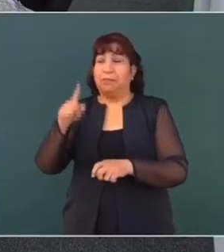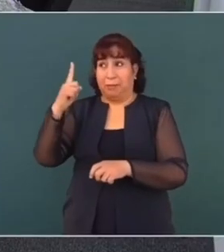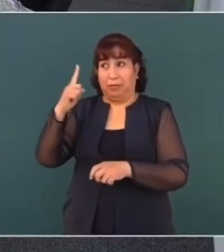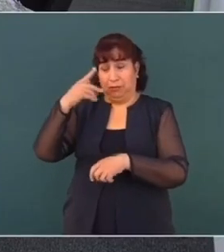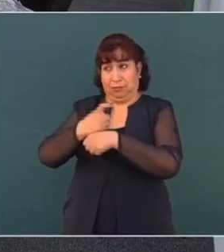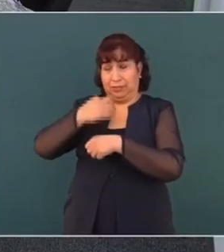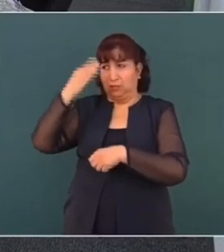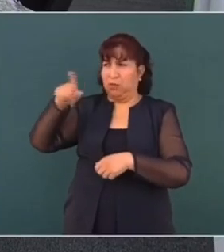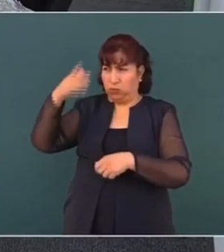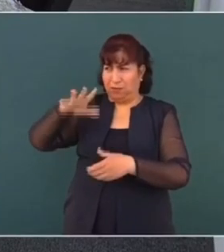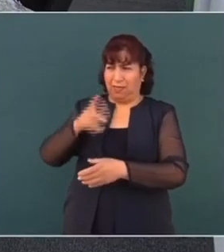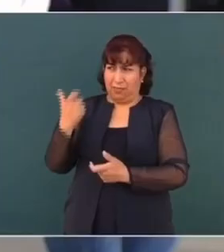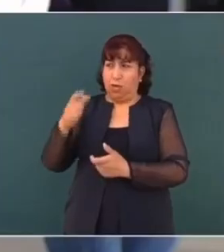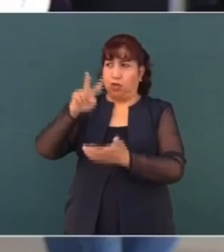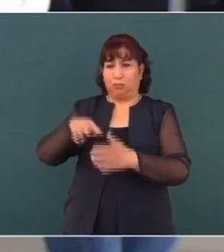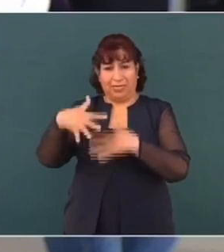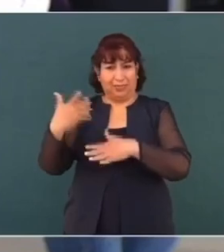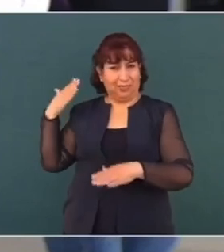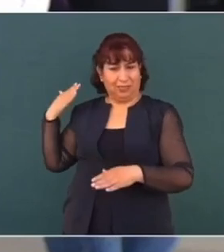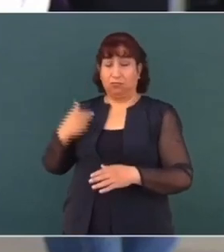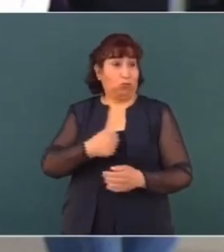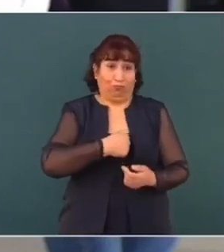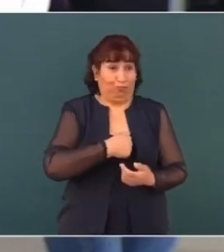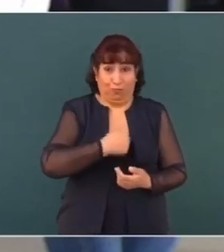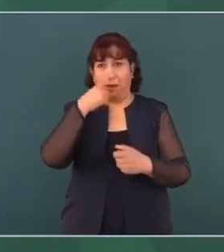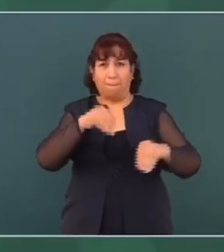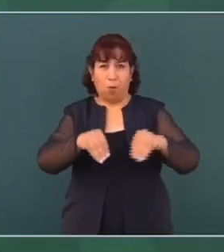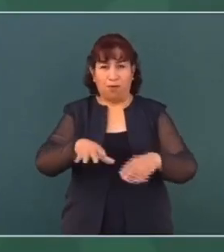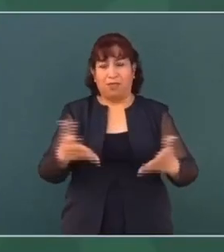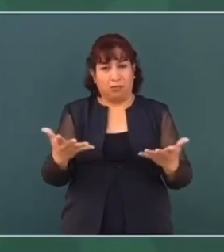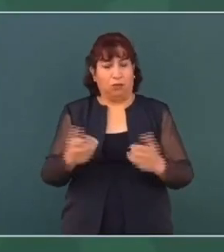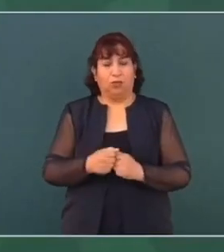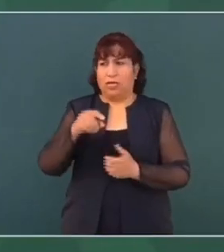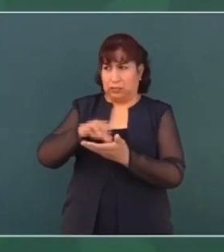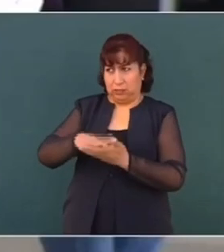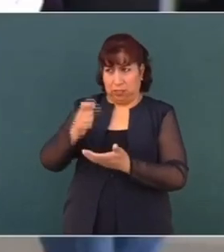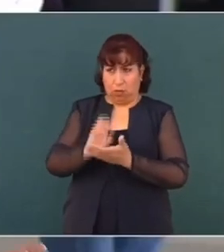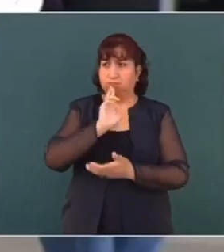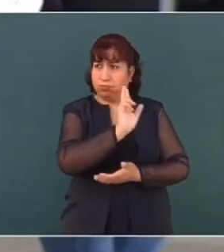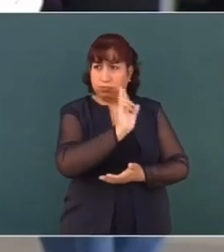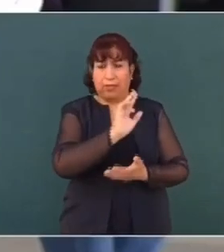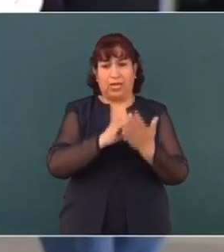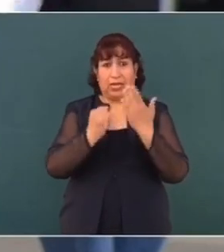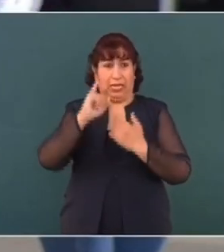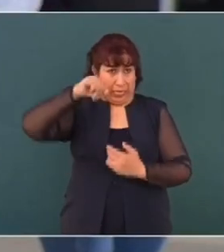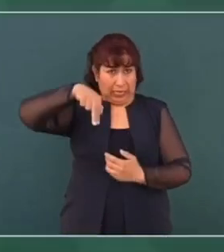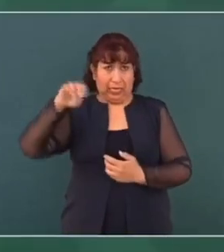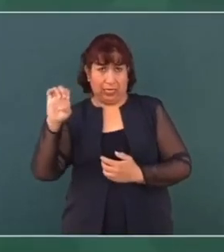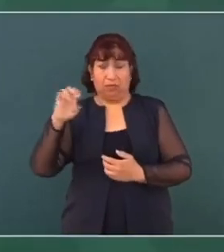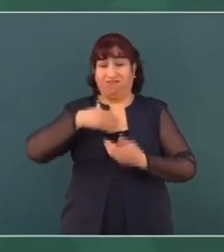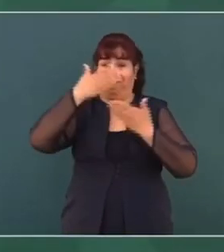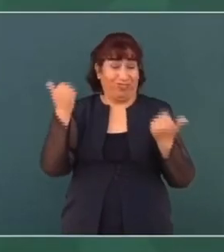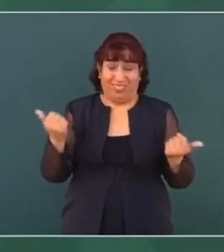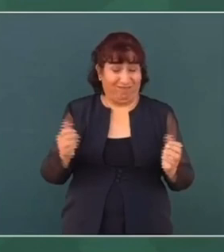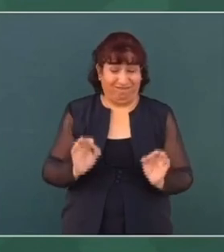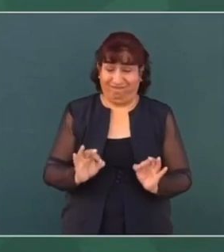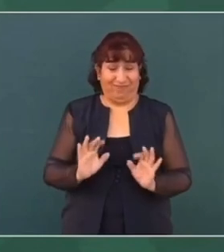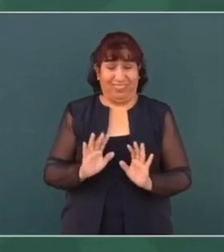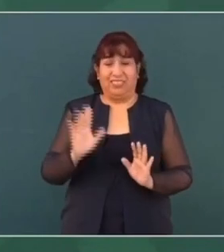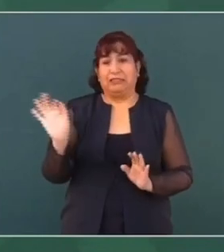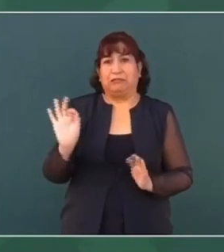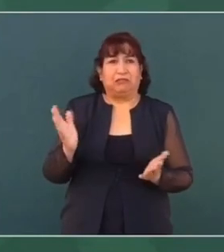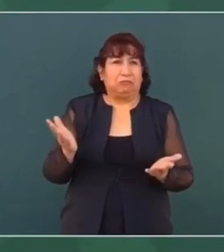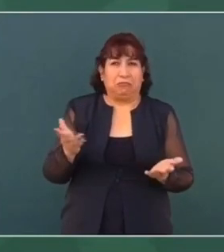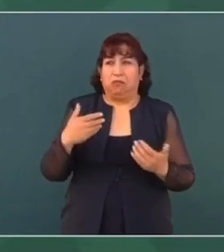¿Saber si usted sabía de este dinero en el 2015? No sabía del dinero. ¿Estos recursos fueron registrados, reportados ante el INE? No sé exactamente si